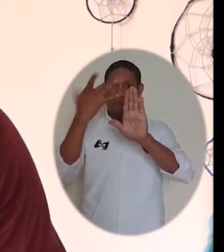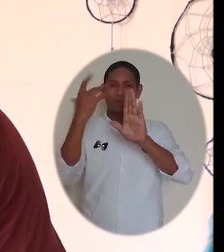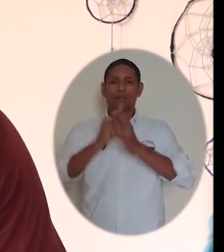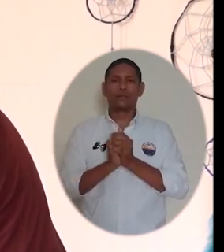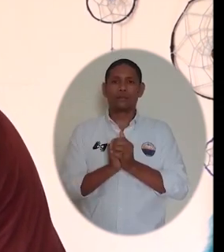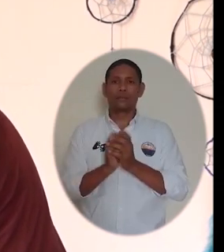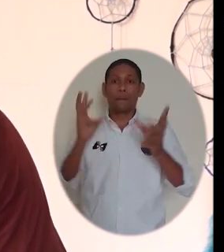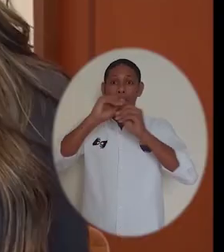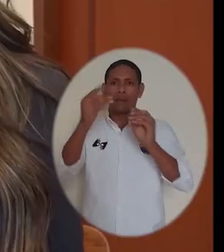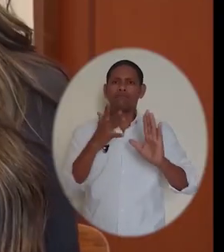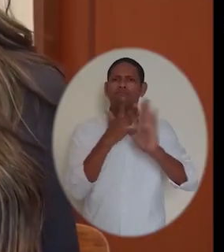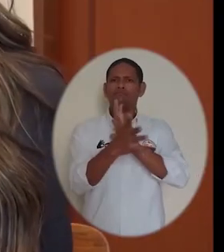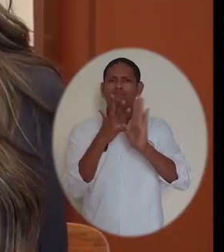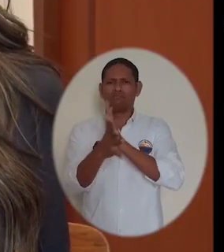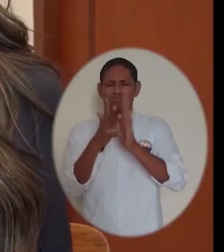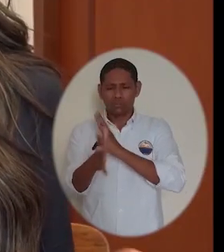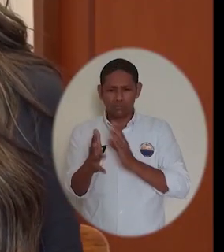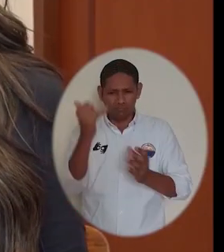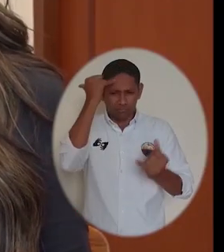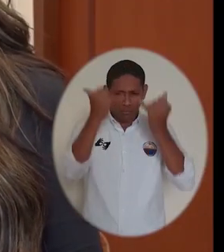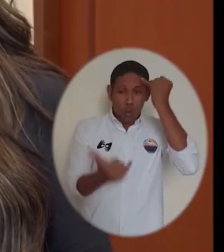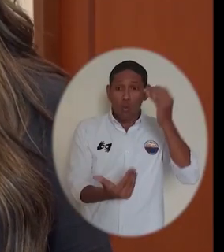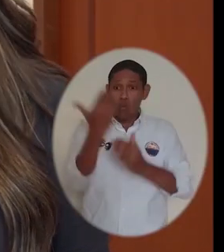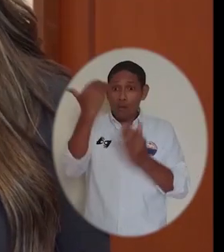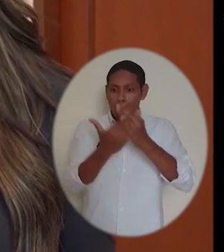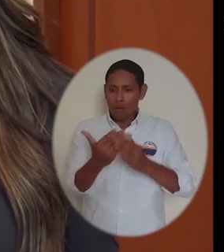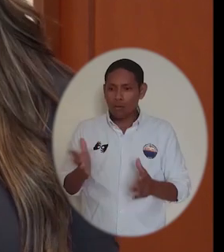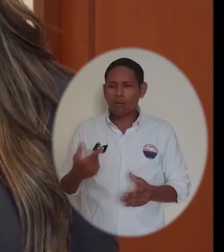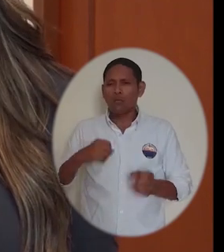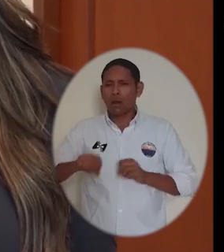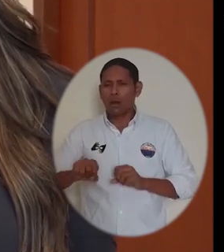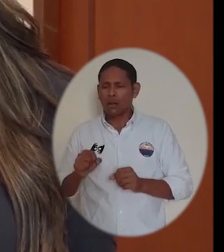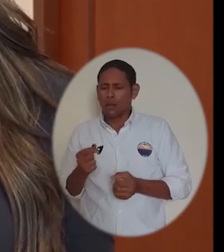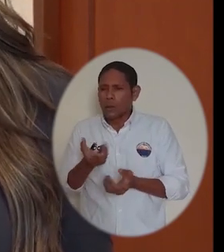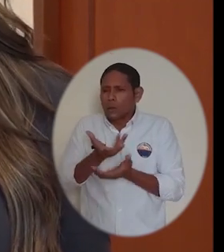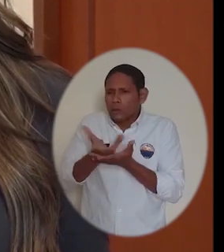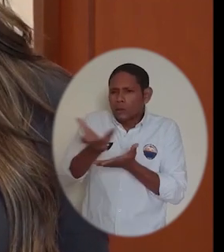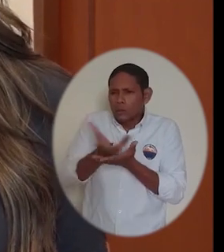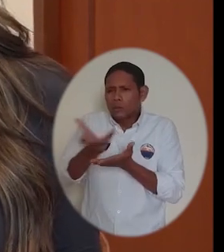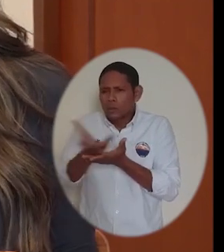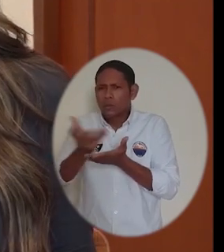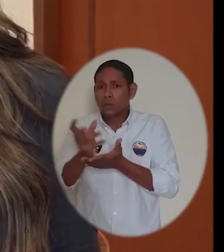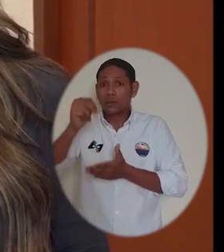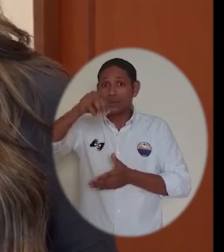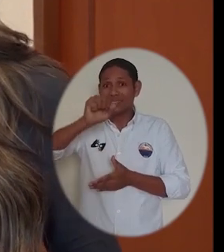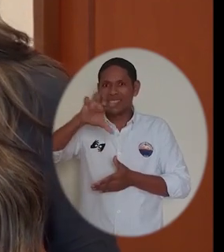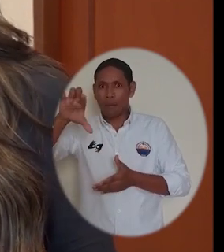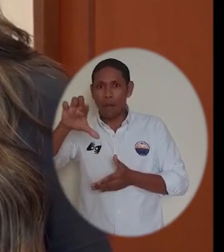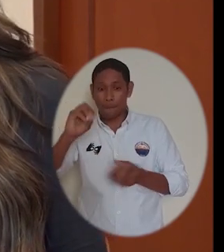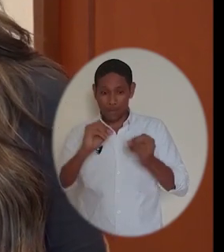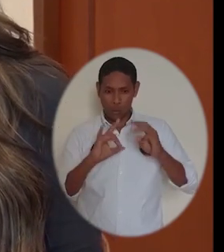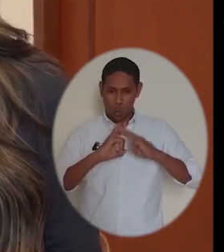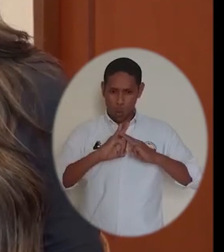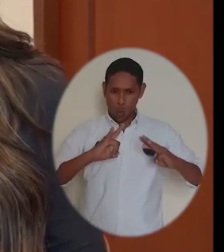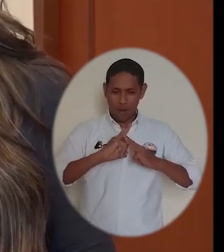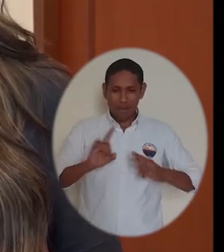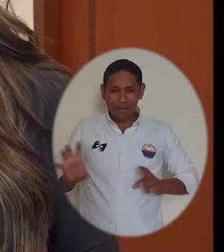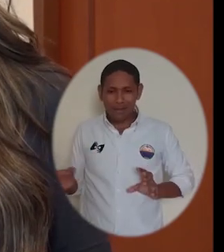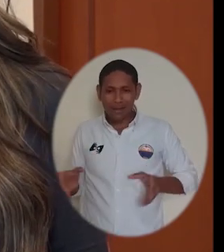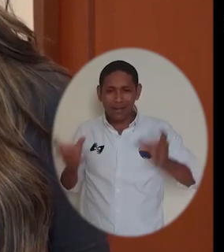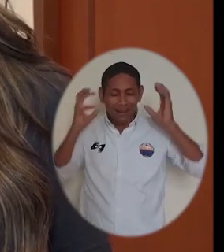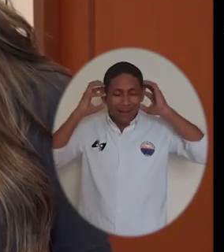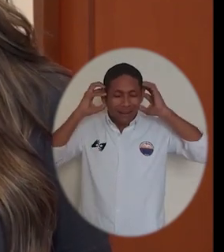cabo de manera virtual. Conocerán además iniciativas como el Consultorio Empresarial y Contable NAF y la forma en la que